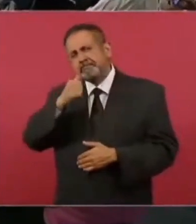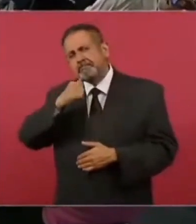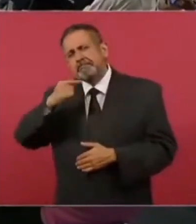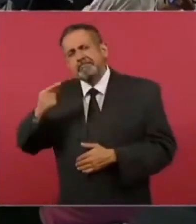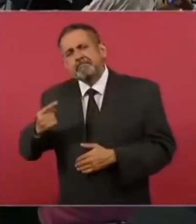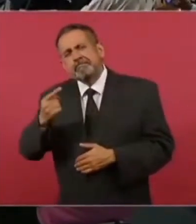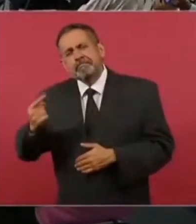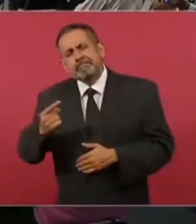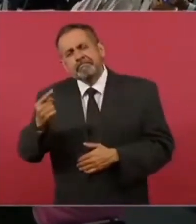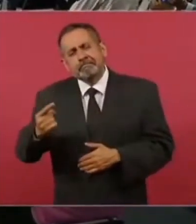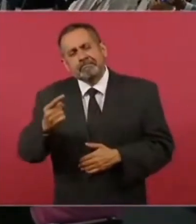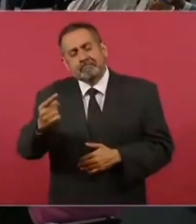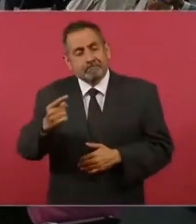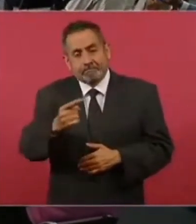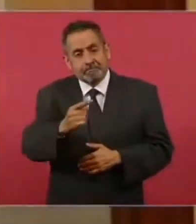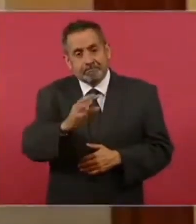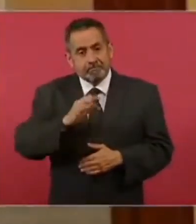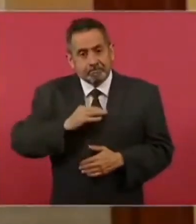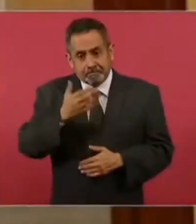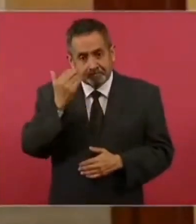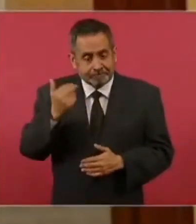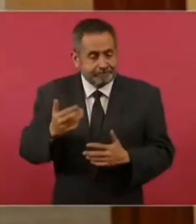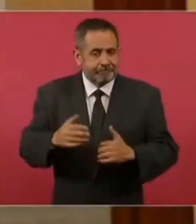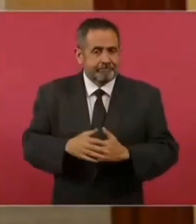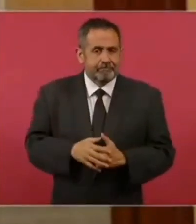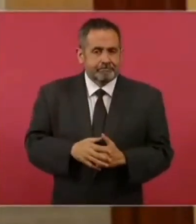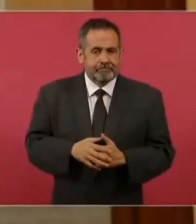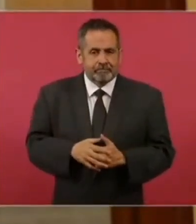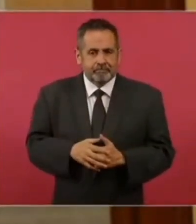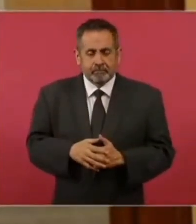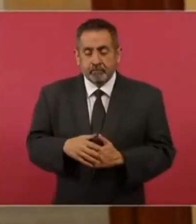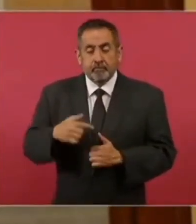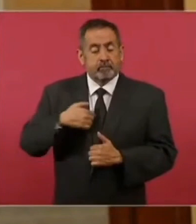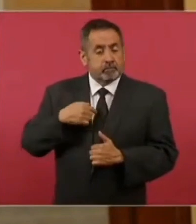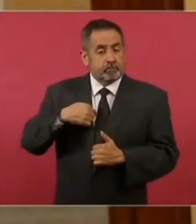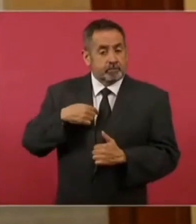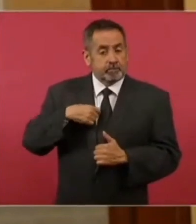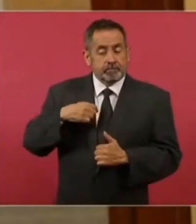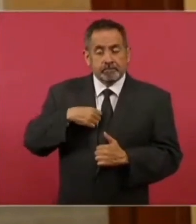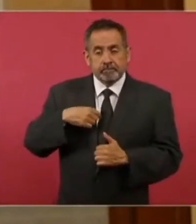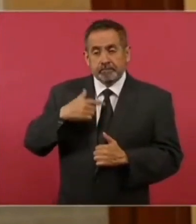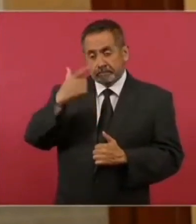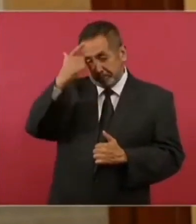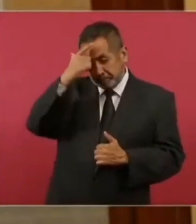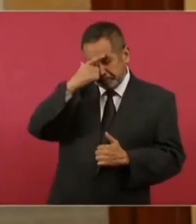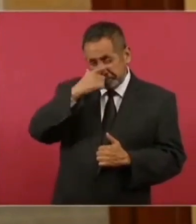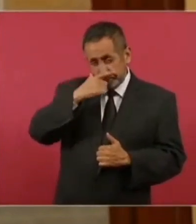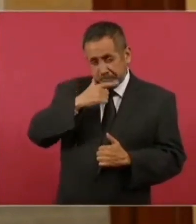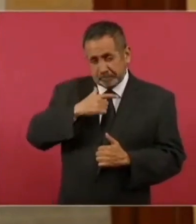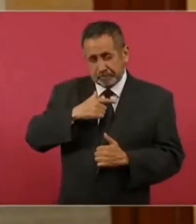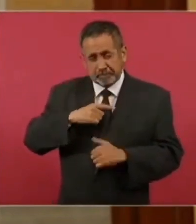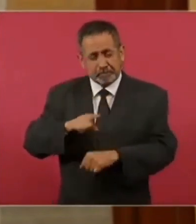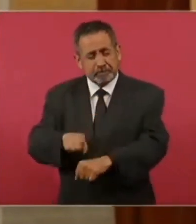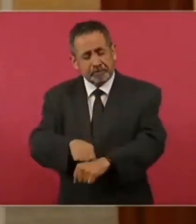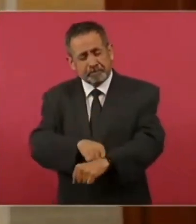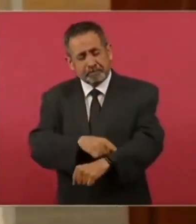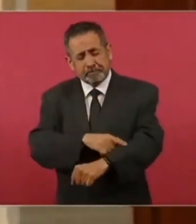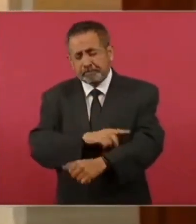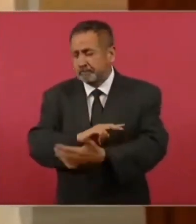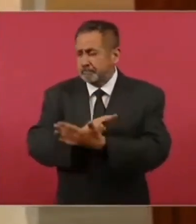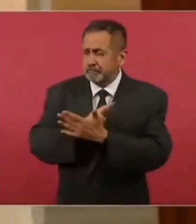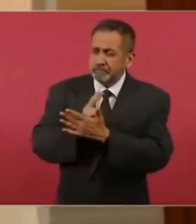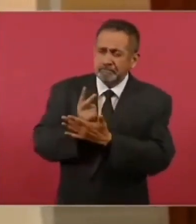Ayer, sin duda, largas noches de mis penas.